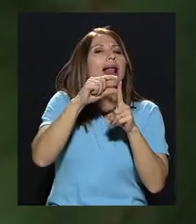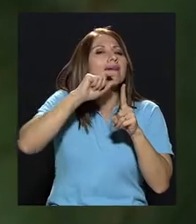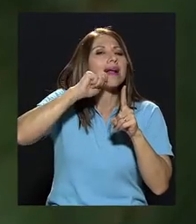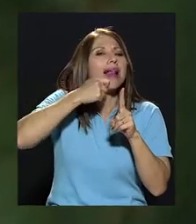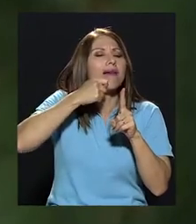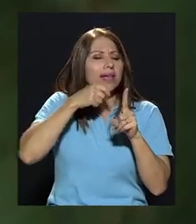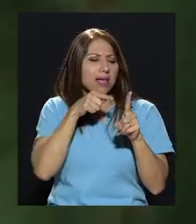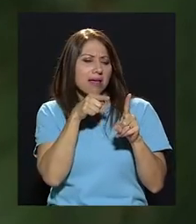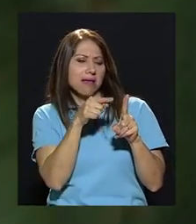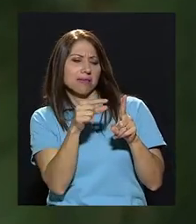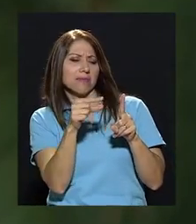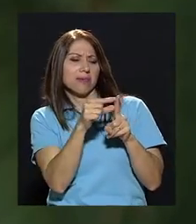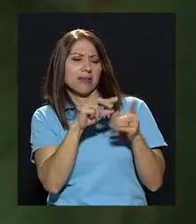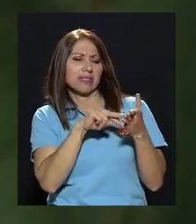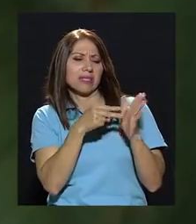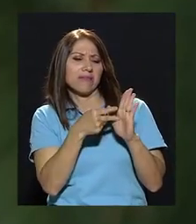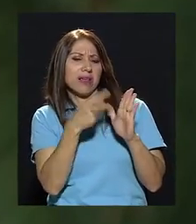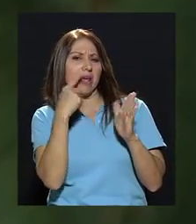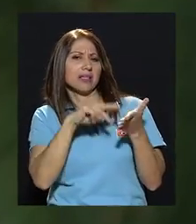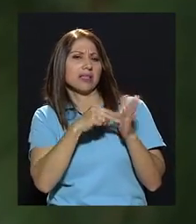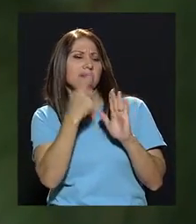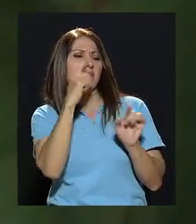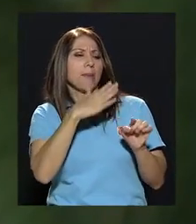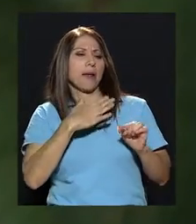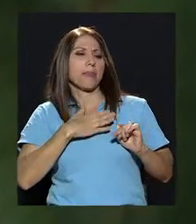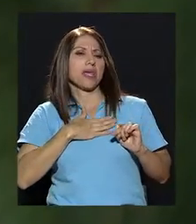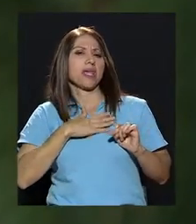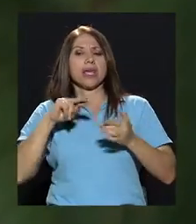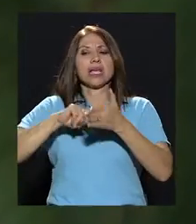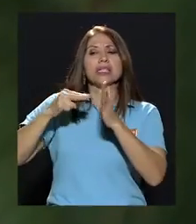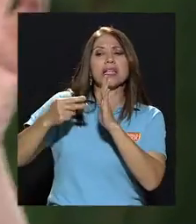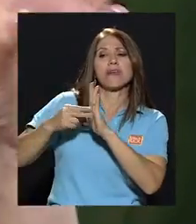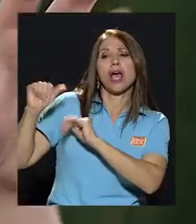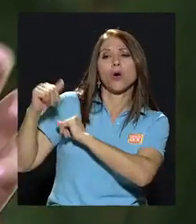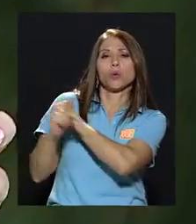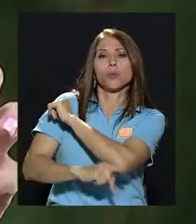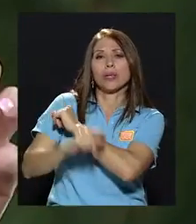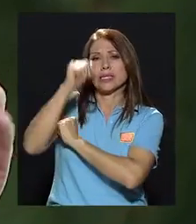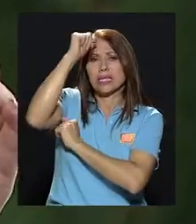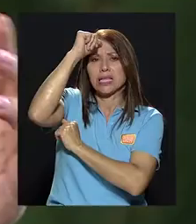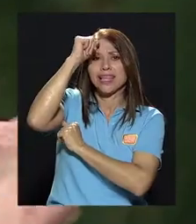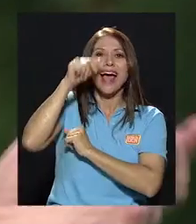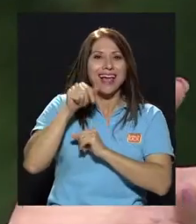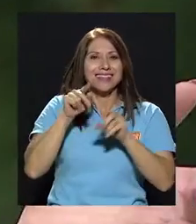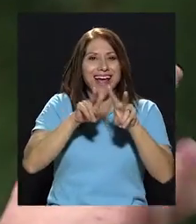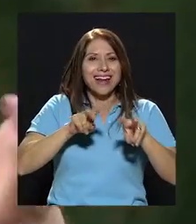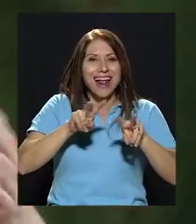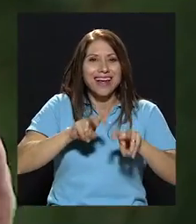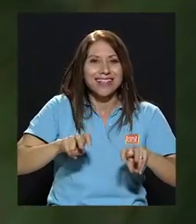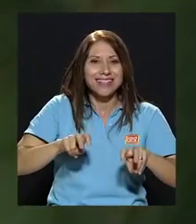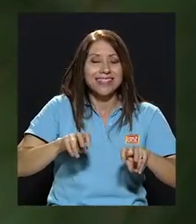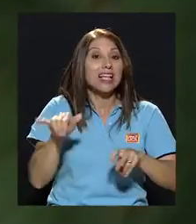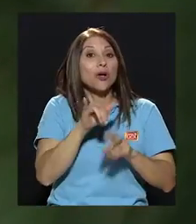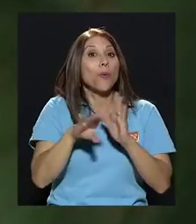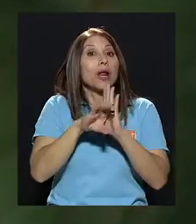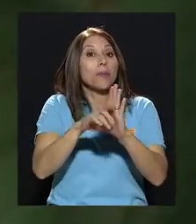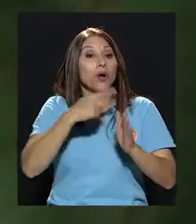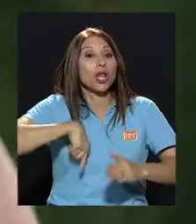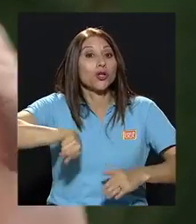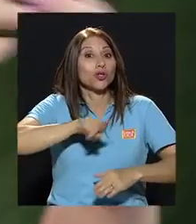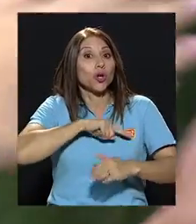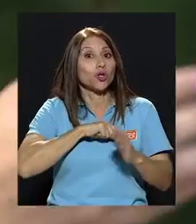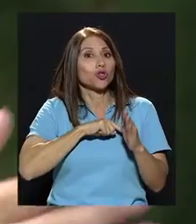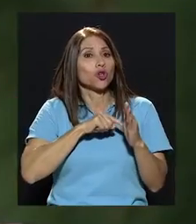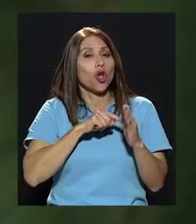significa, qué significaría para mí, qué significaría en la India, ¿verdad? Son análisis. Es como cuando ya hacemos la receta